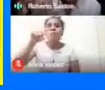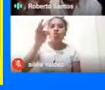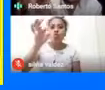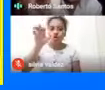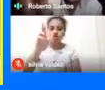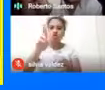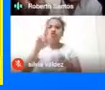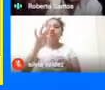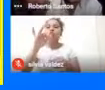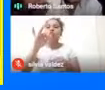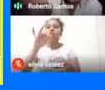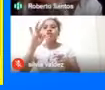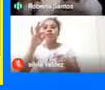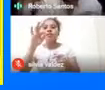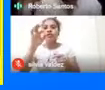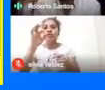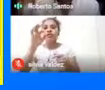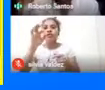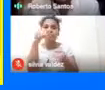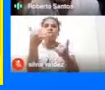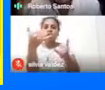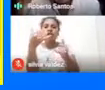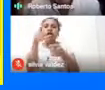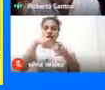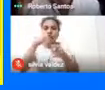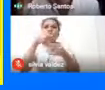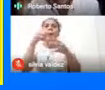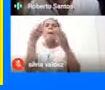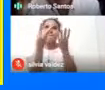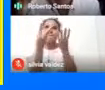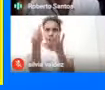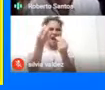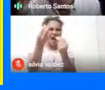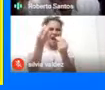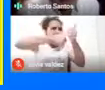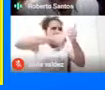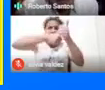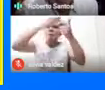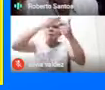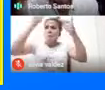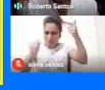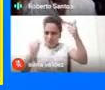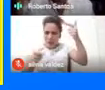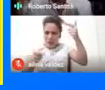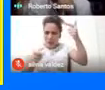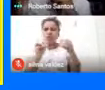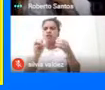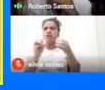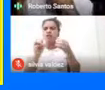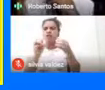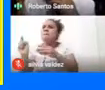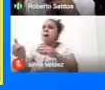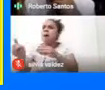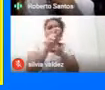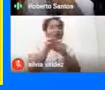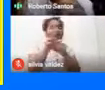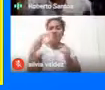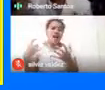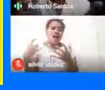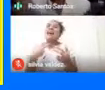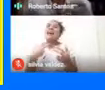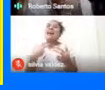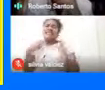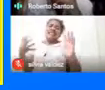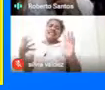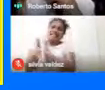Está discriminada Cada una De las 20 rutas Y bueno No alcanzamos A desarrollar La historia De las 20 rutas